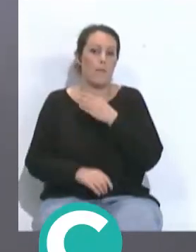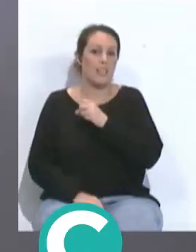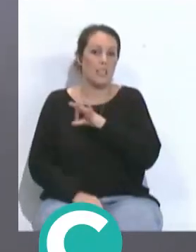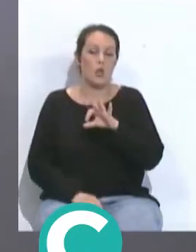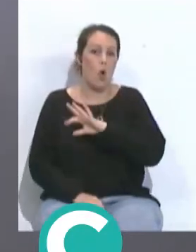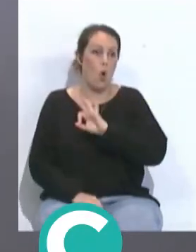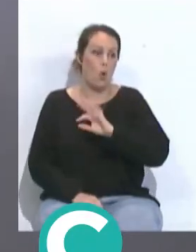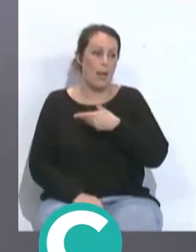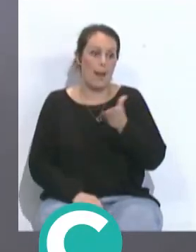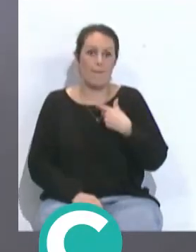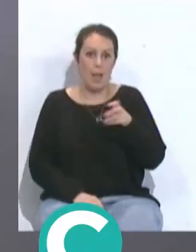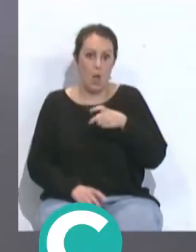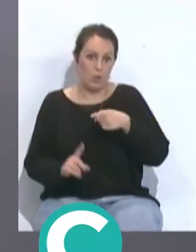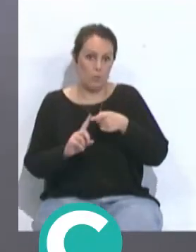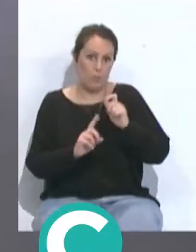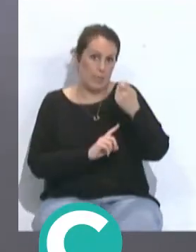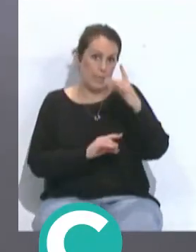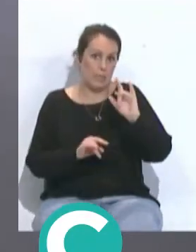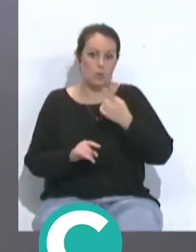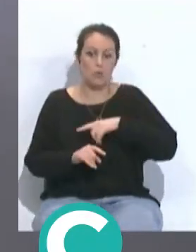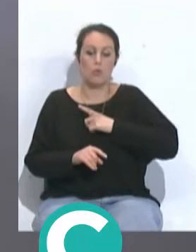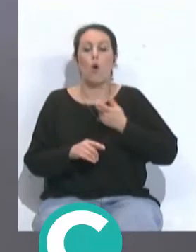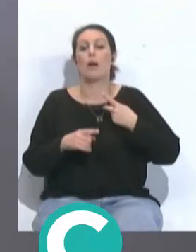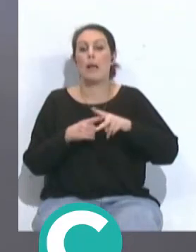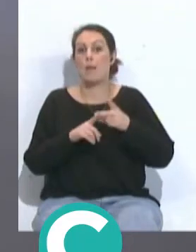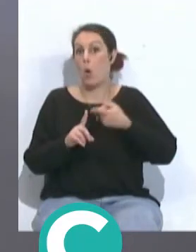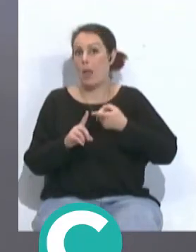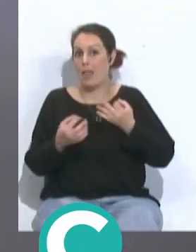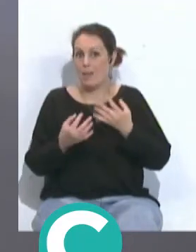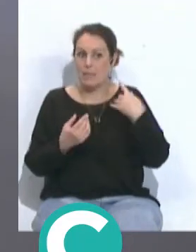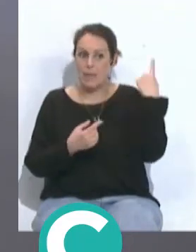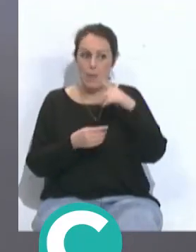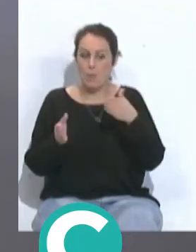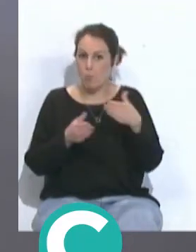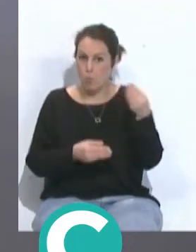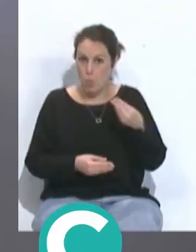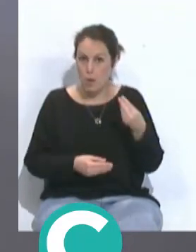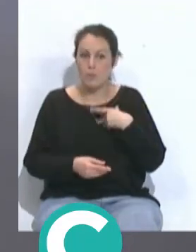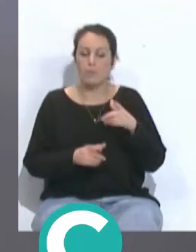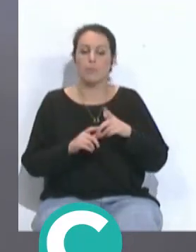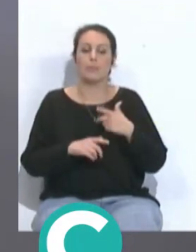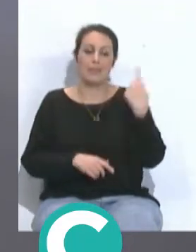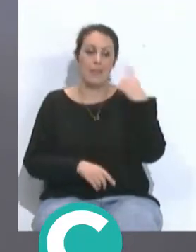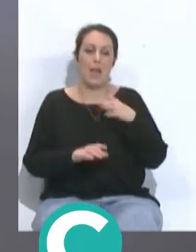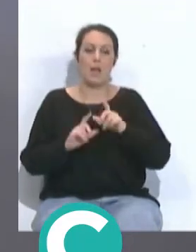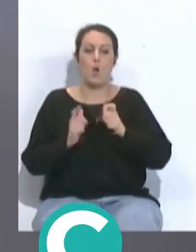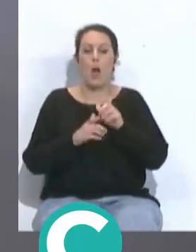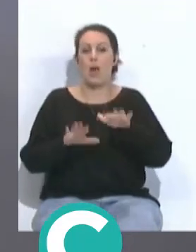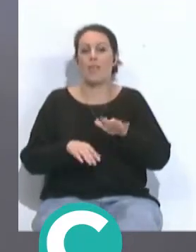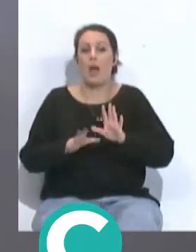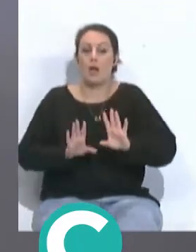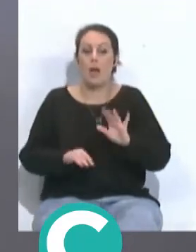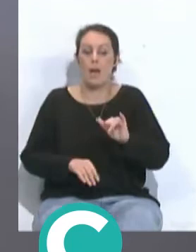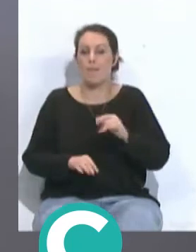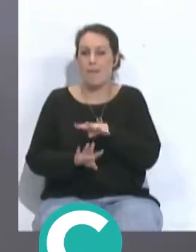supuesto que van a venir a ganar lo que pasa que nosotros tenemos que jugar nuestras armas sabemos que estamos en un buen momento sabemos que el Cádiz a pesar de que teníamos